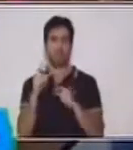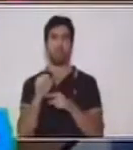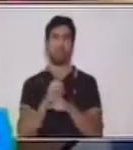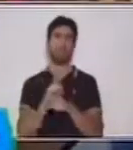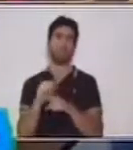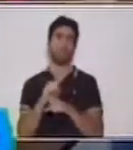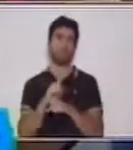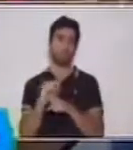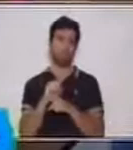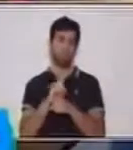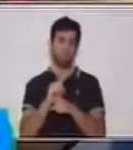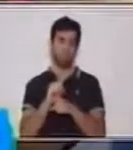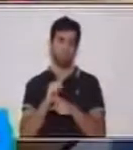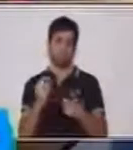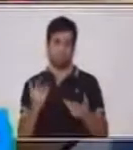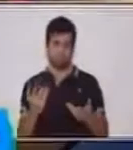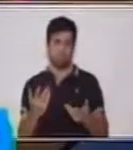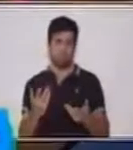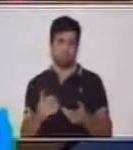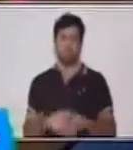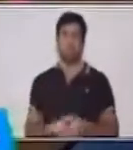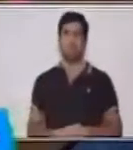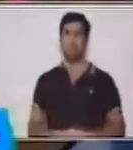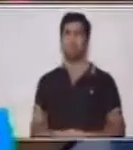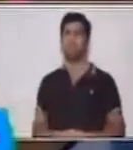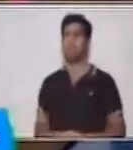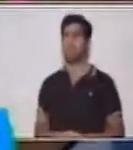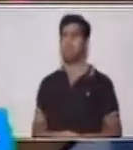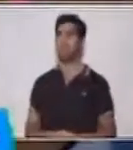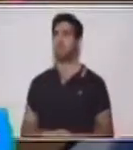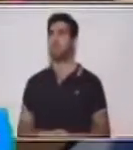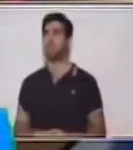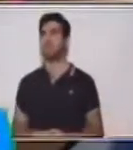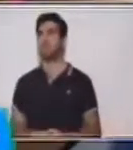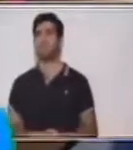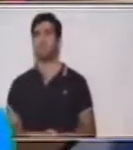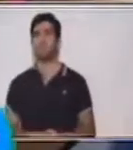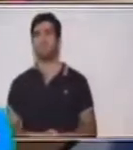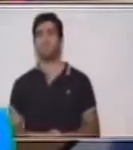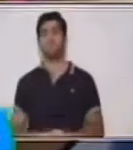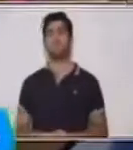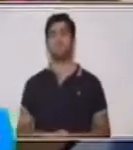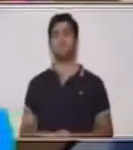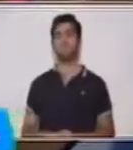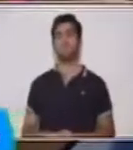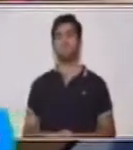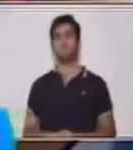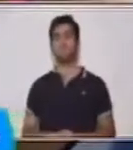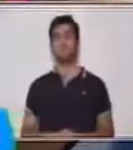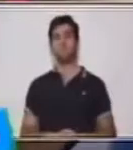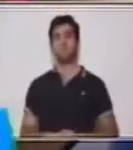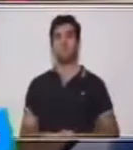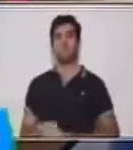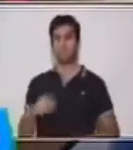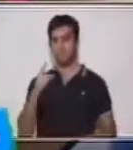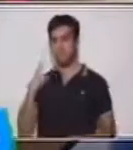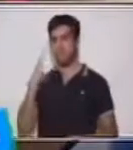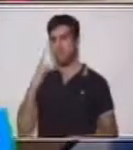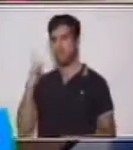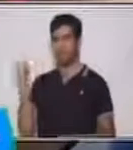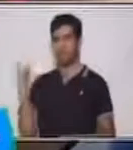Cinco, diez, quince y agrego un punto para dieciséis. Diecisiete, cinco,